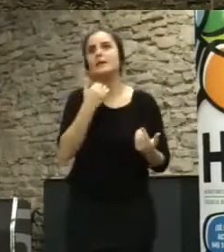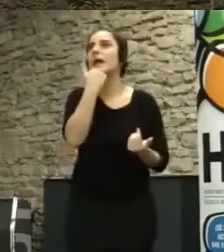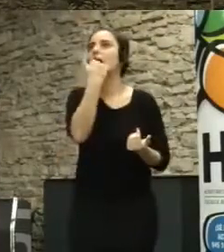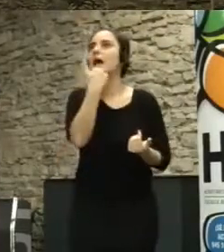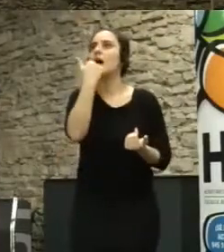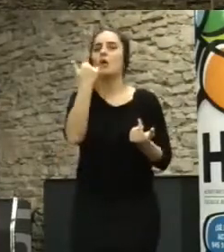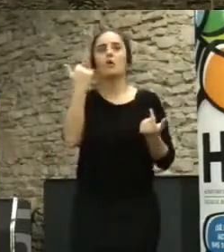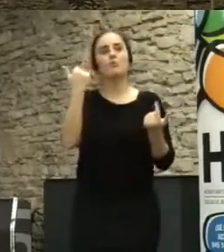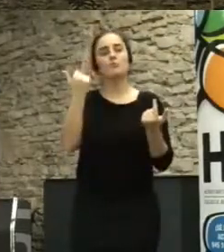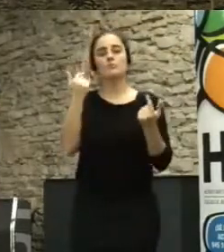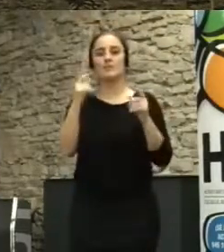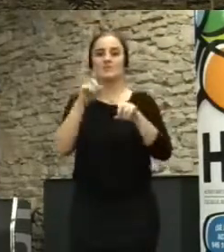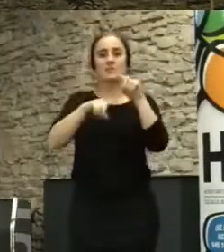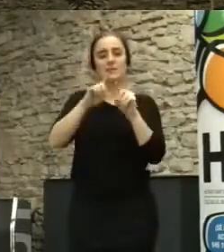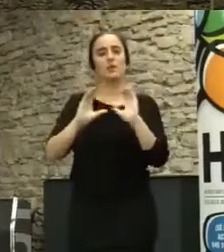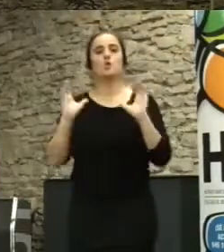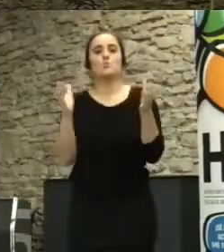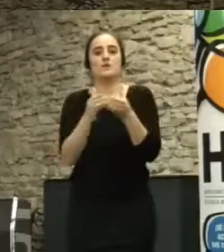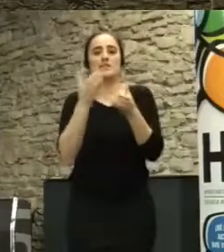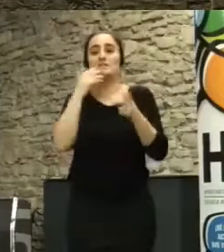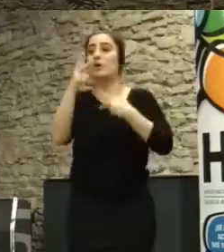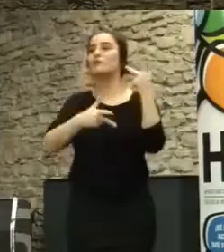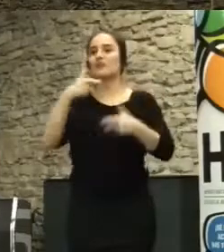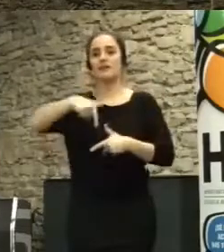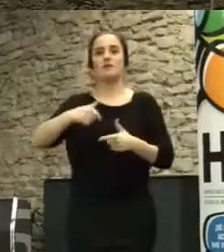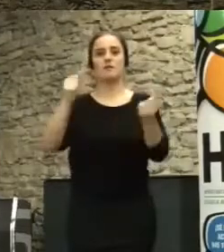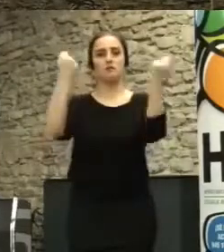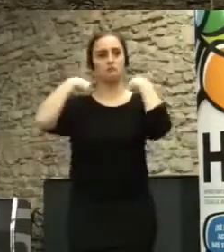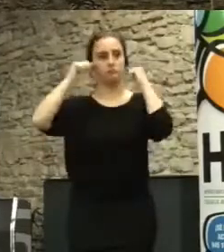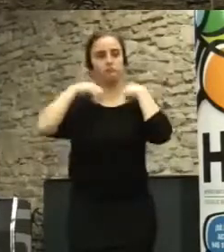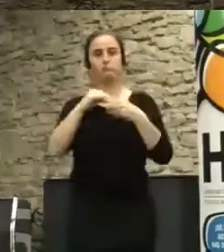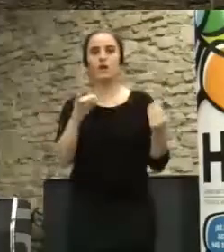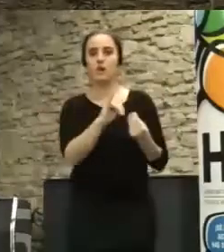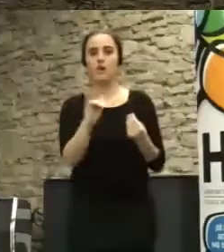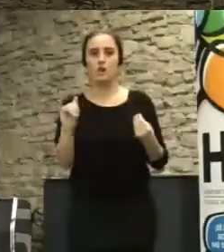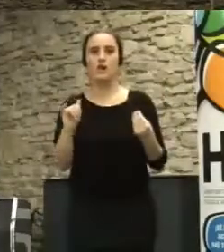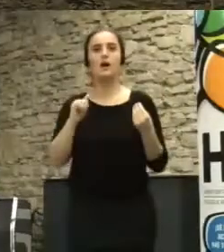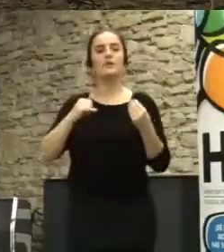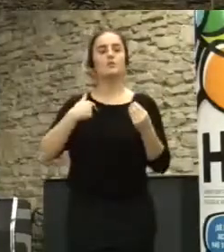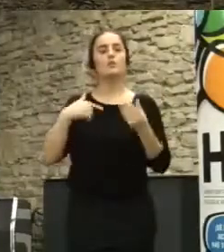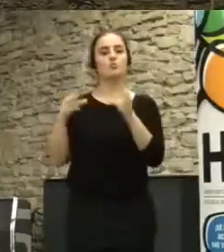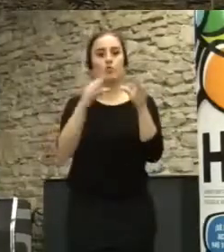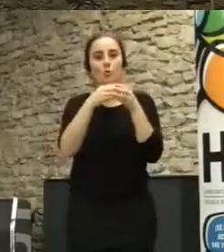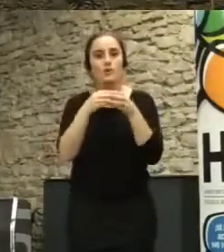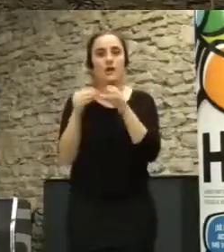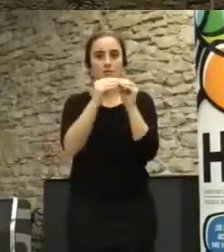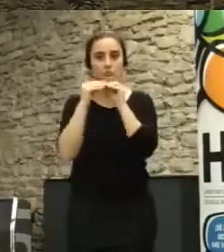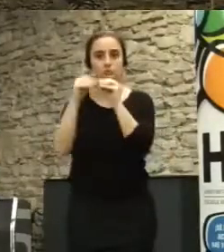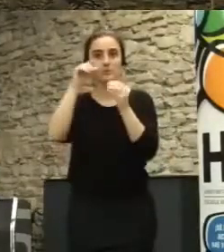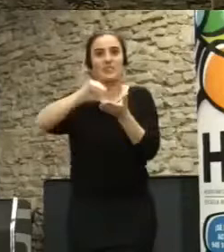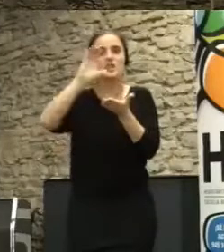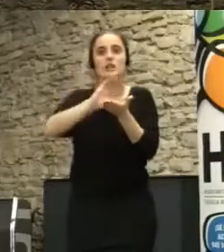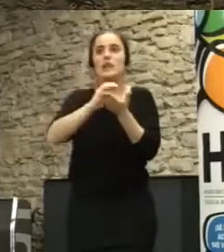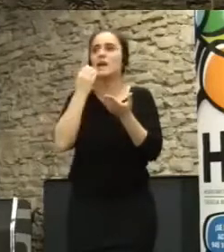la comunidad, ¿no? Lo comunitario. En Euskadi tenéis muchas prácticas comunitarias, una larga tradición también de centros cívicos,